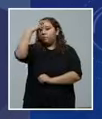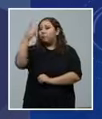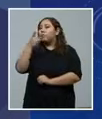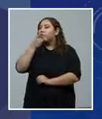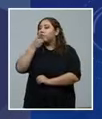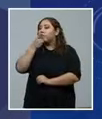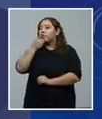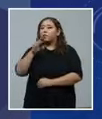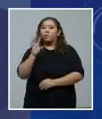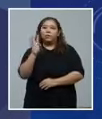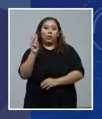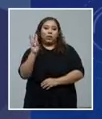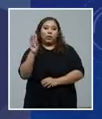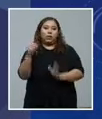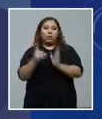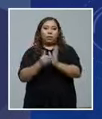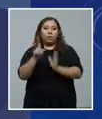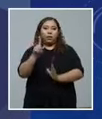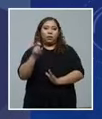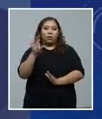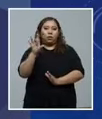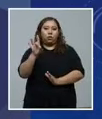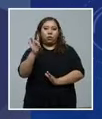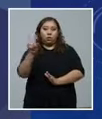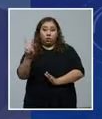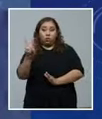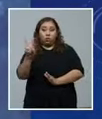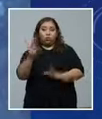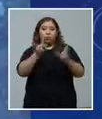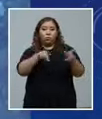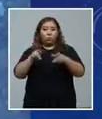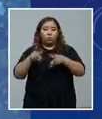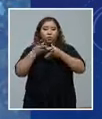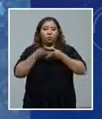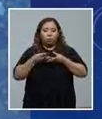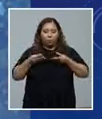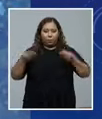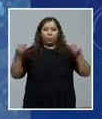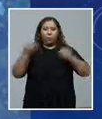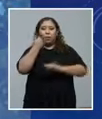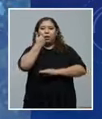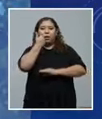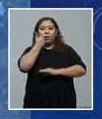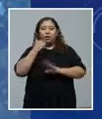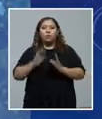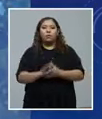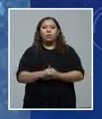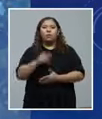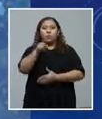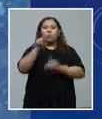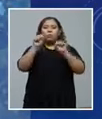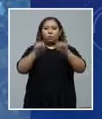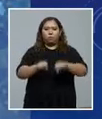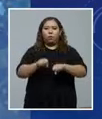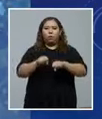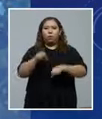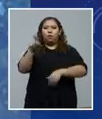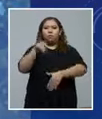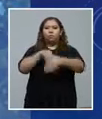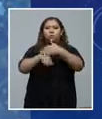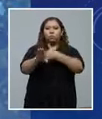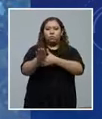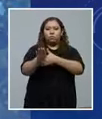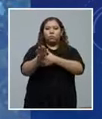con 16,182 recuperados. Estos datos los puede obtener en la página del Sistema de